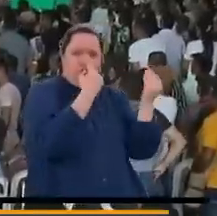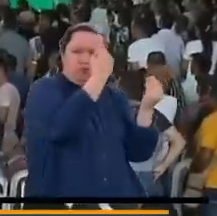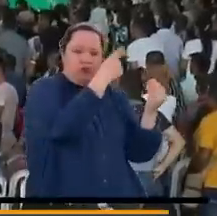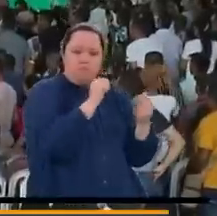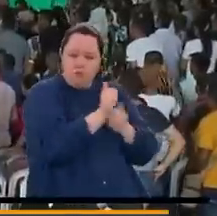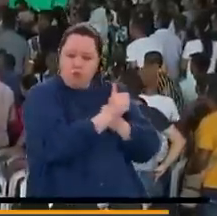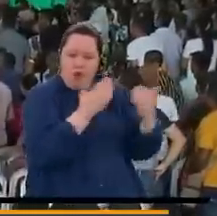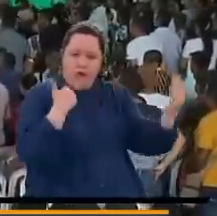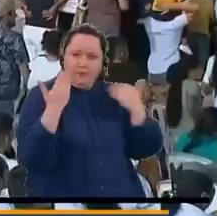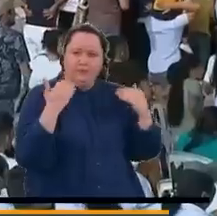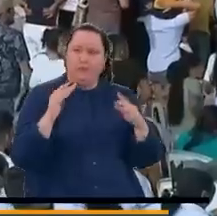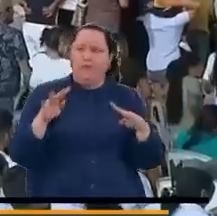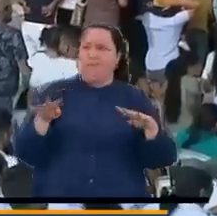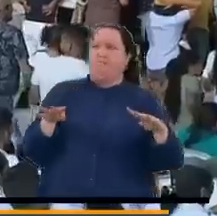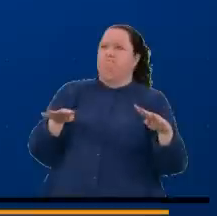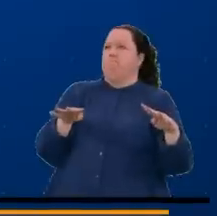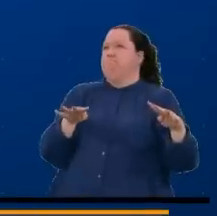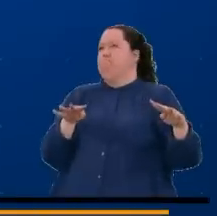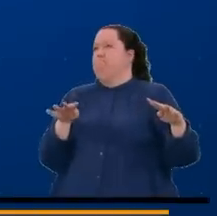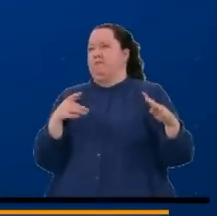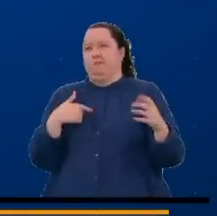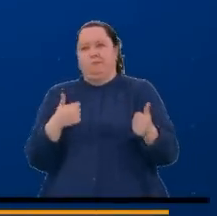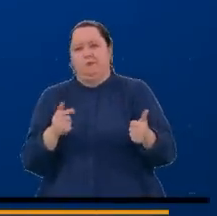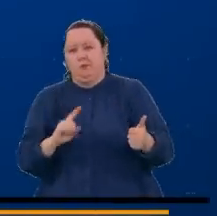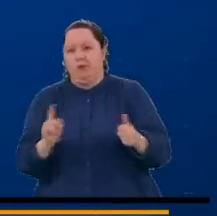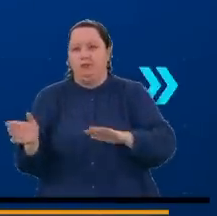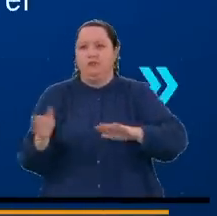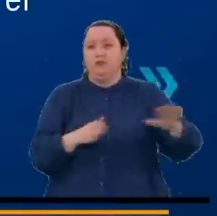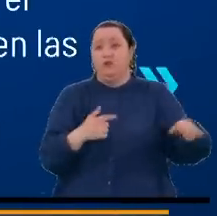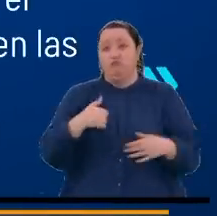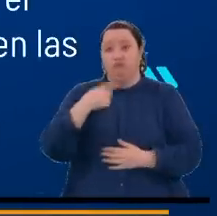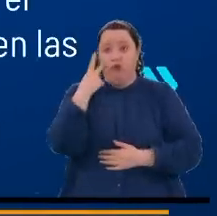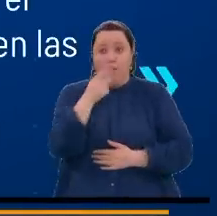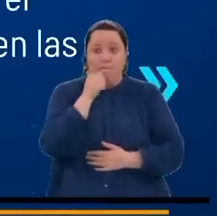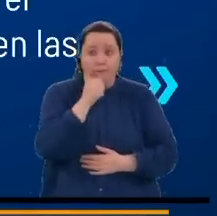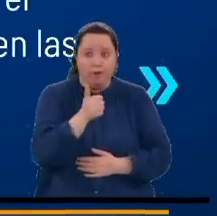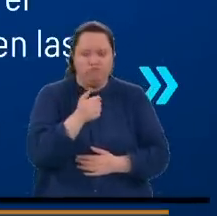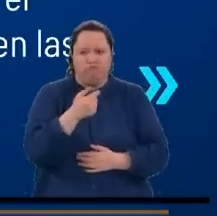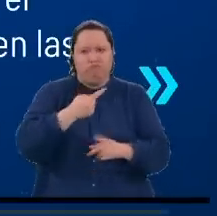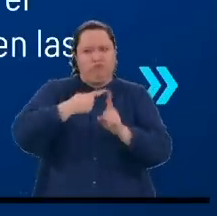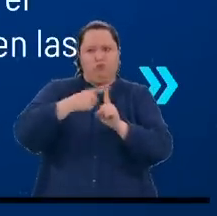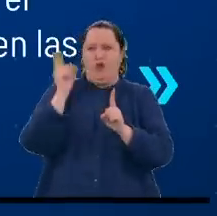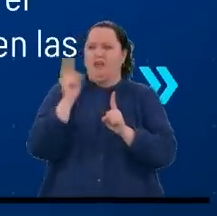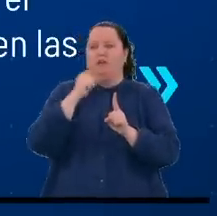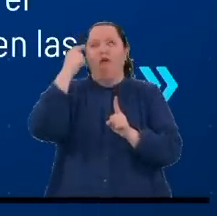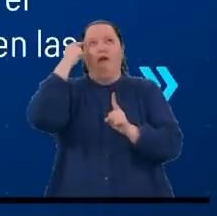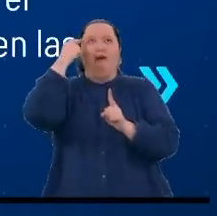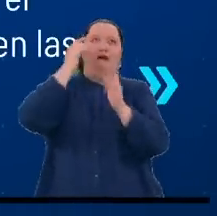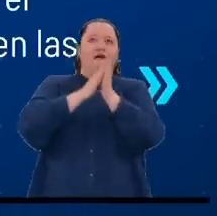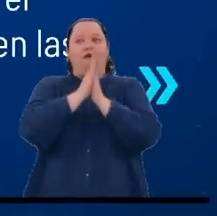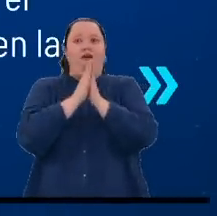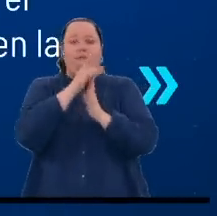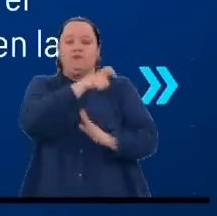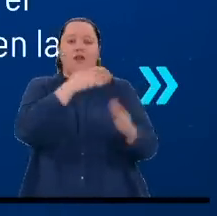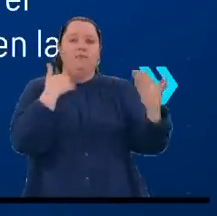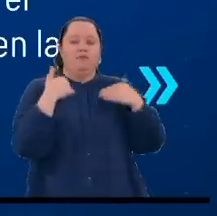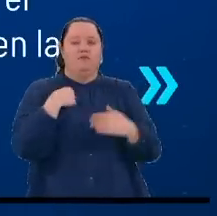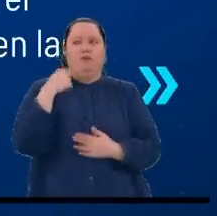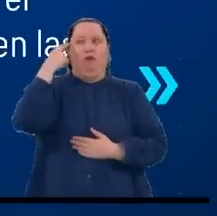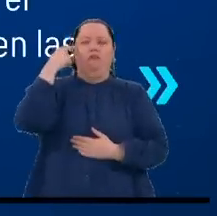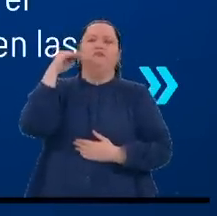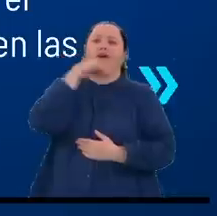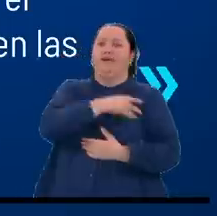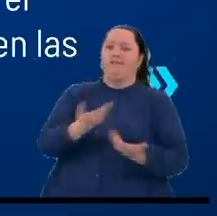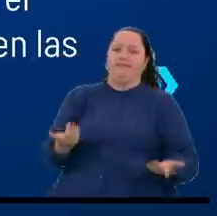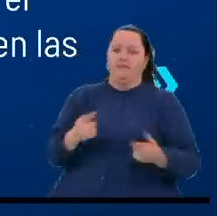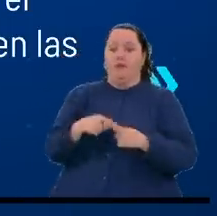recibieron muy bien el anuncio del mandatario. Yo he generado positivo eso porque eso genera falsas expectativas en el campesino y muchas